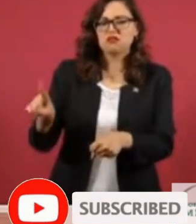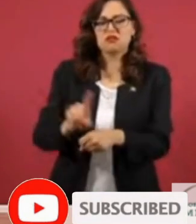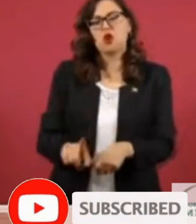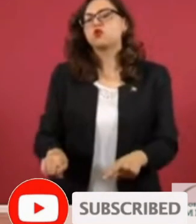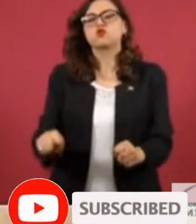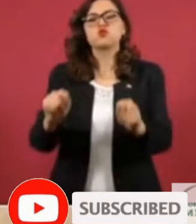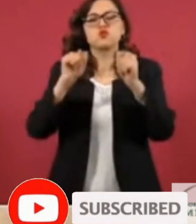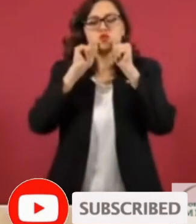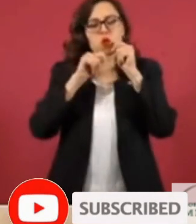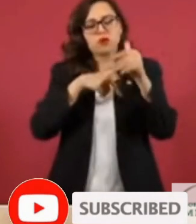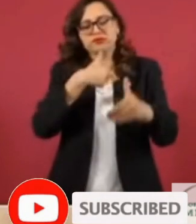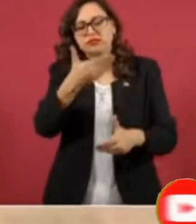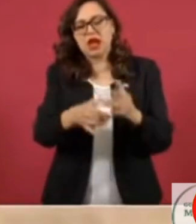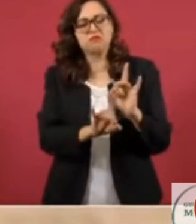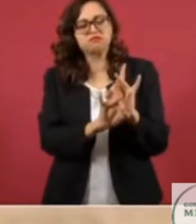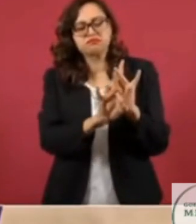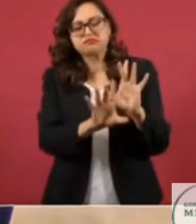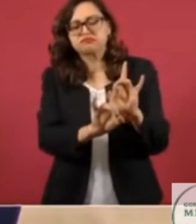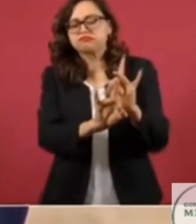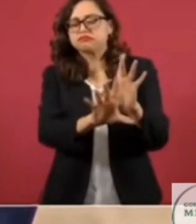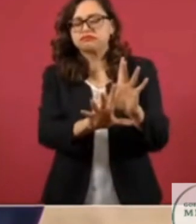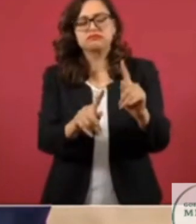por una patria libre,